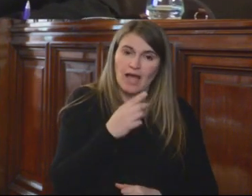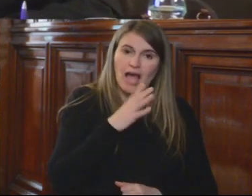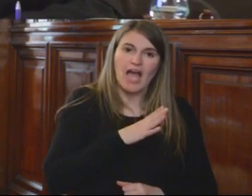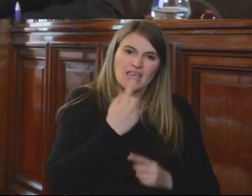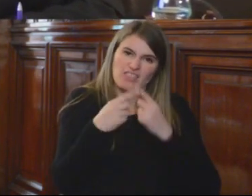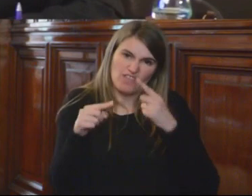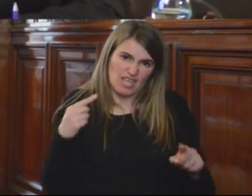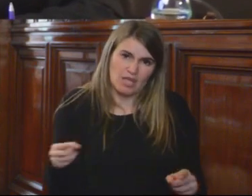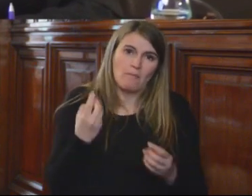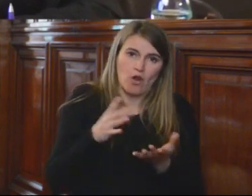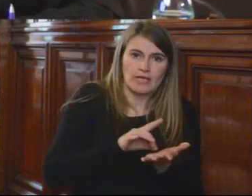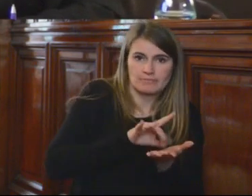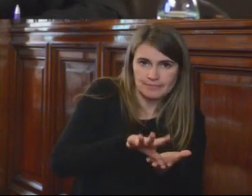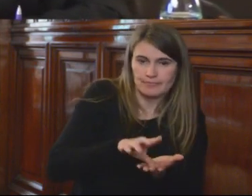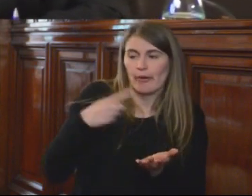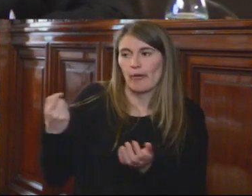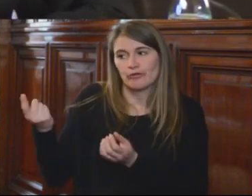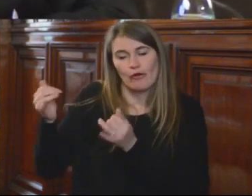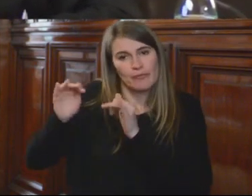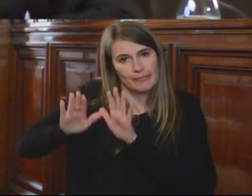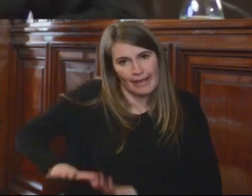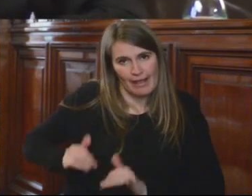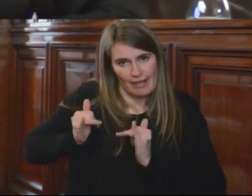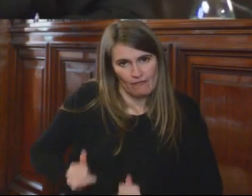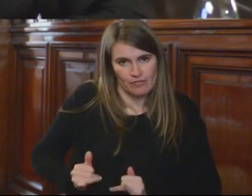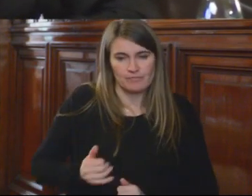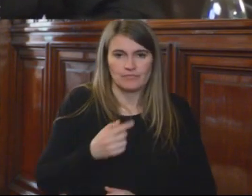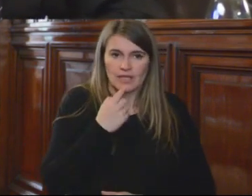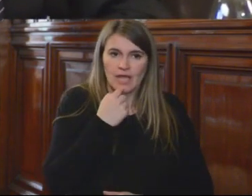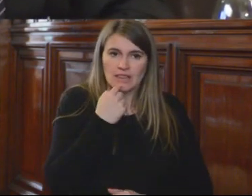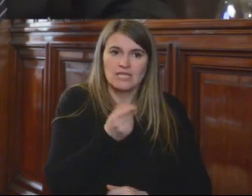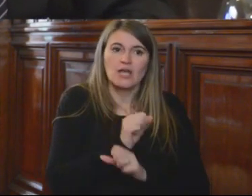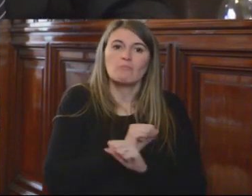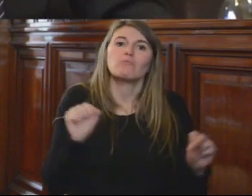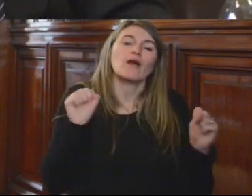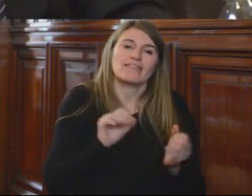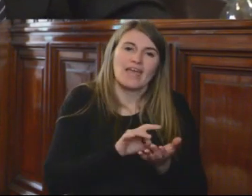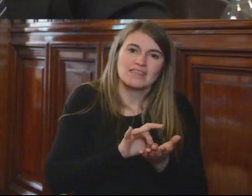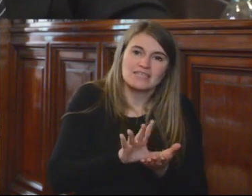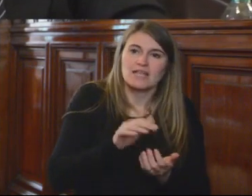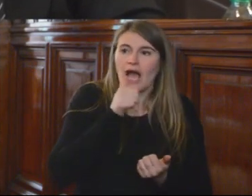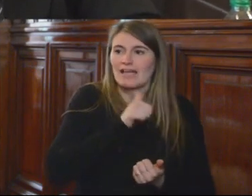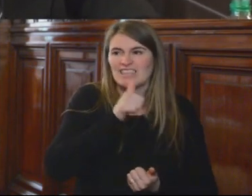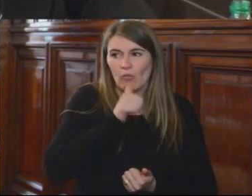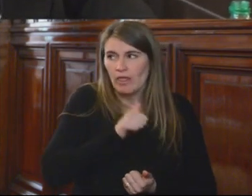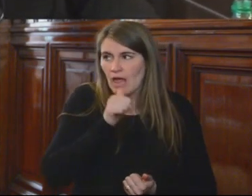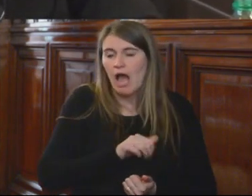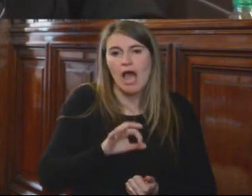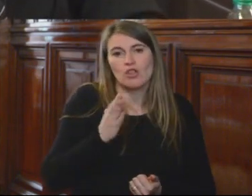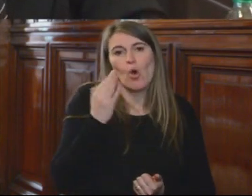criterios. Les han dicho el Consejo de la Magistratura puede destituir por antigüedad, por temas